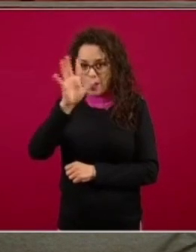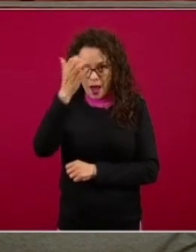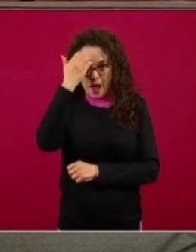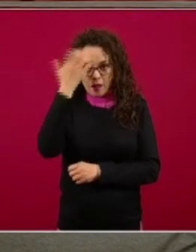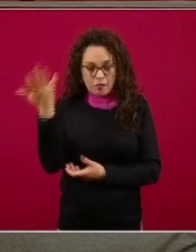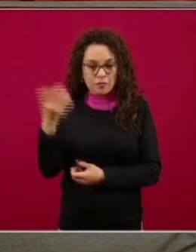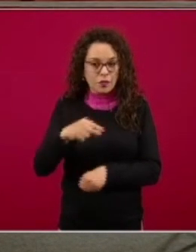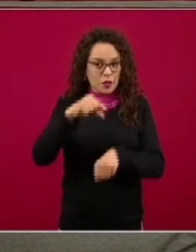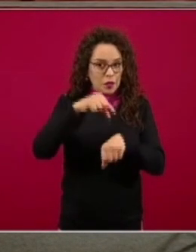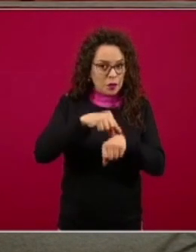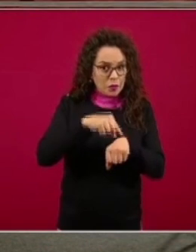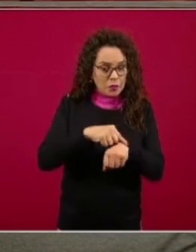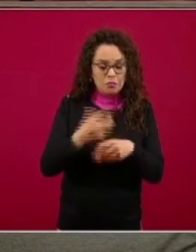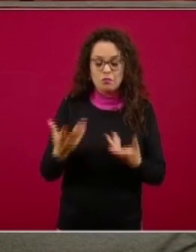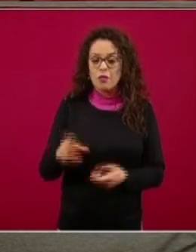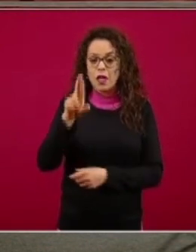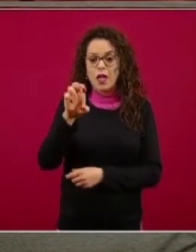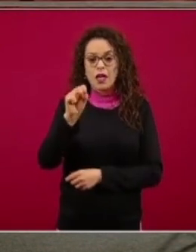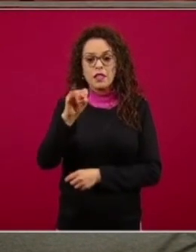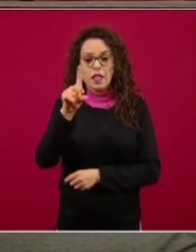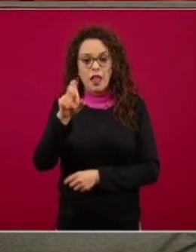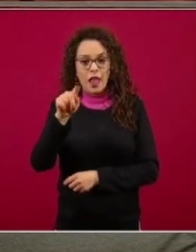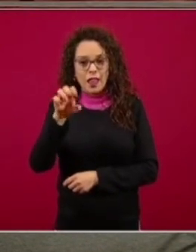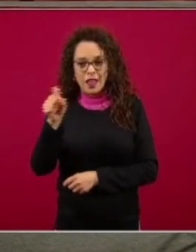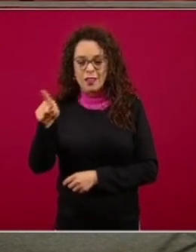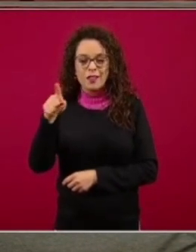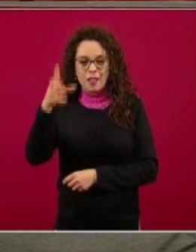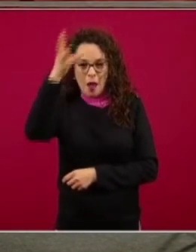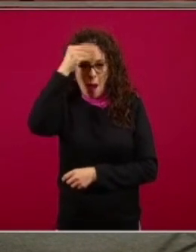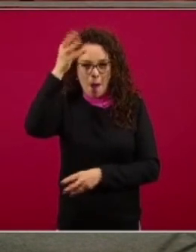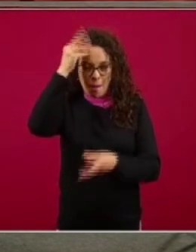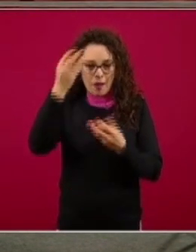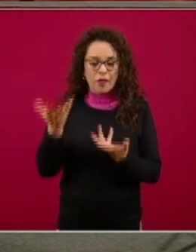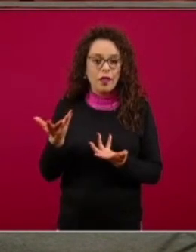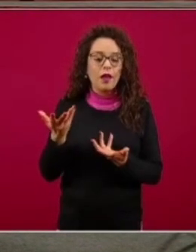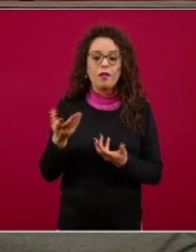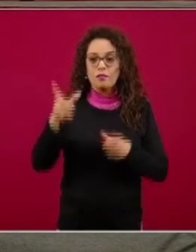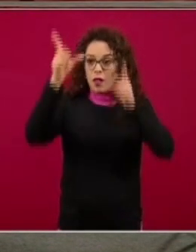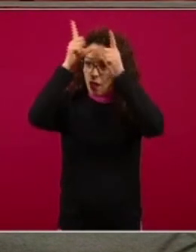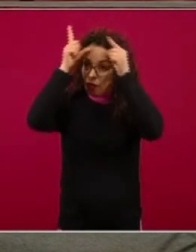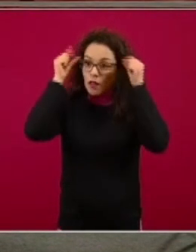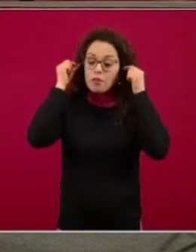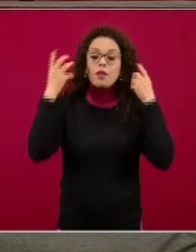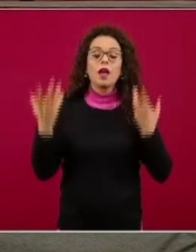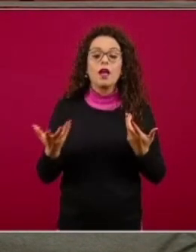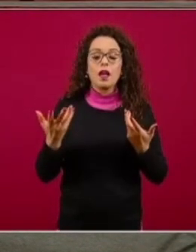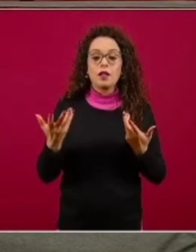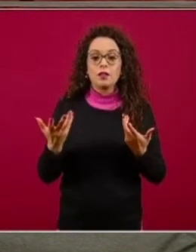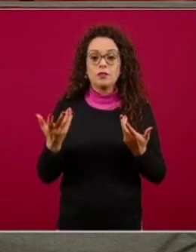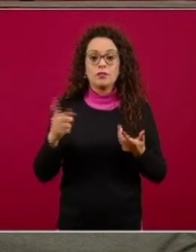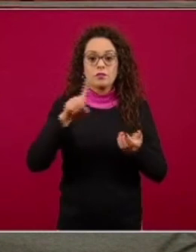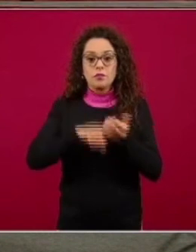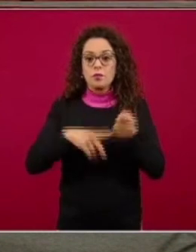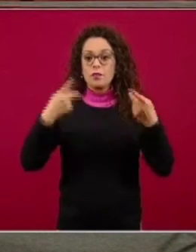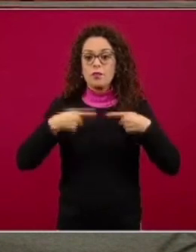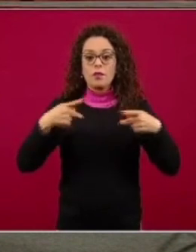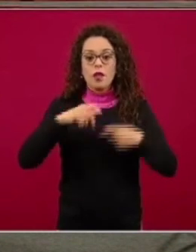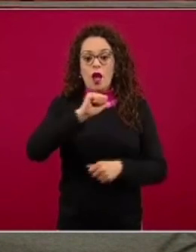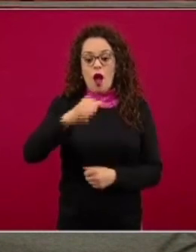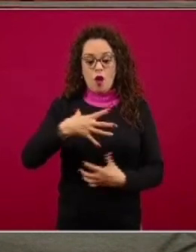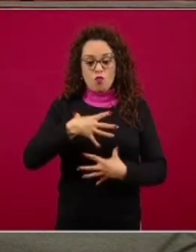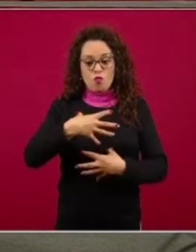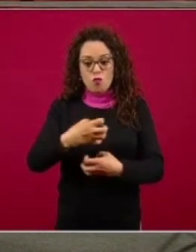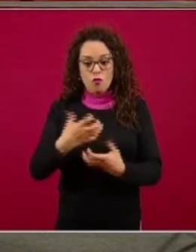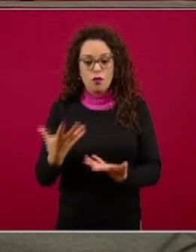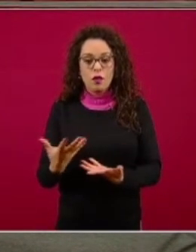residentes, enfermeras, pero va mucho más allá, a gente igualmente importante, técnicos de rayos X, técnicos de